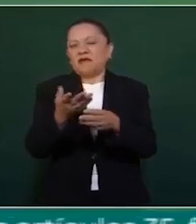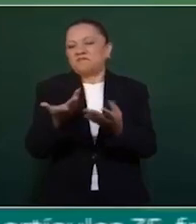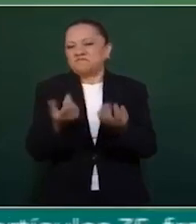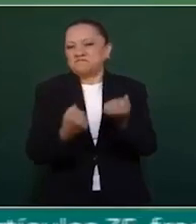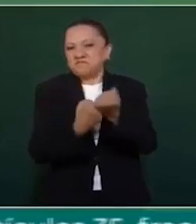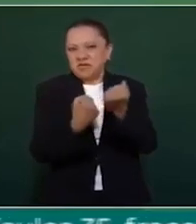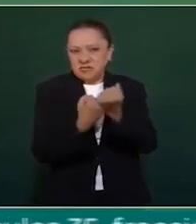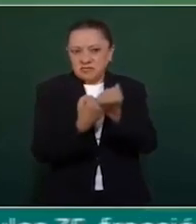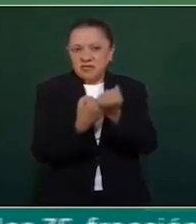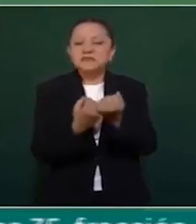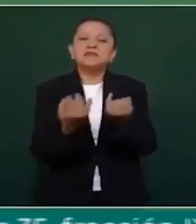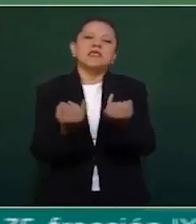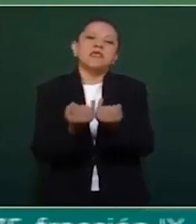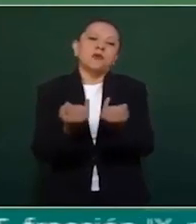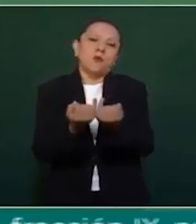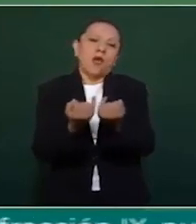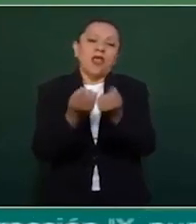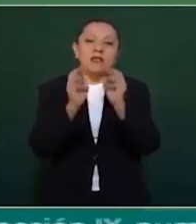de Cuello Blanco.